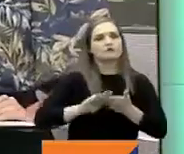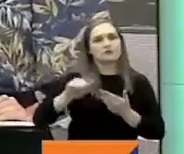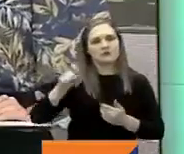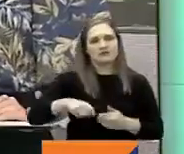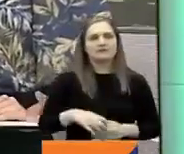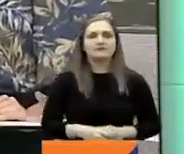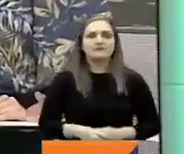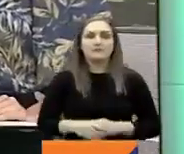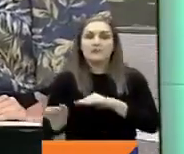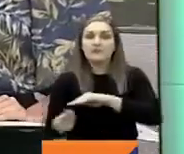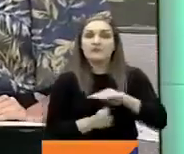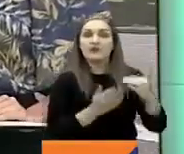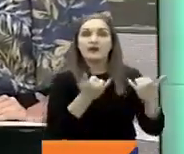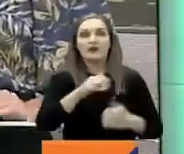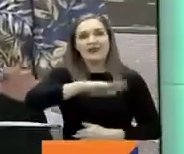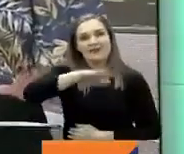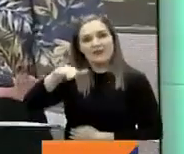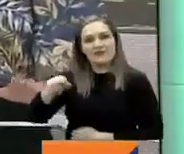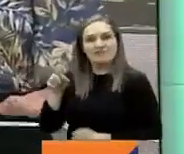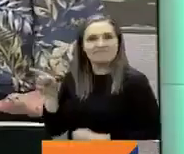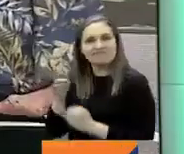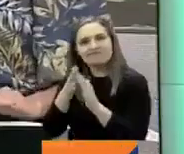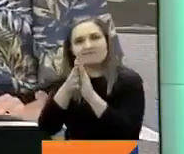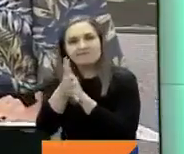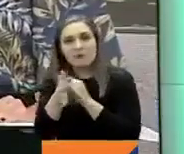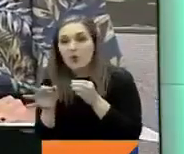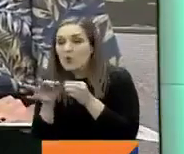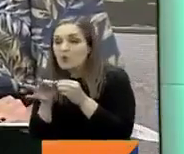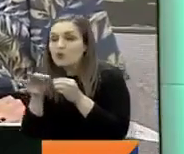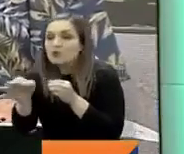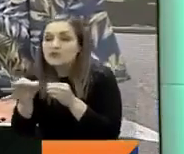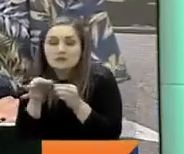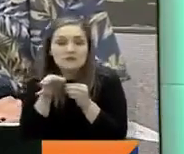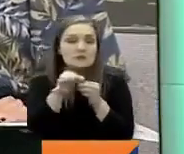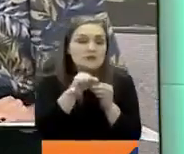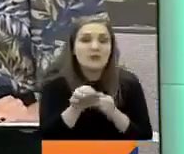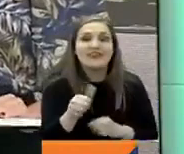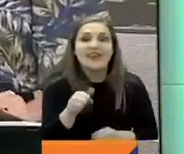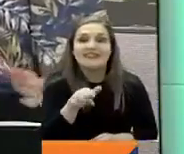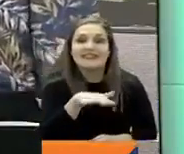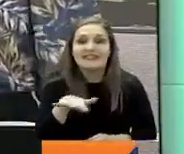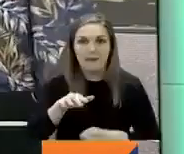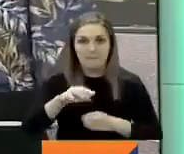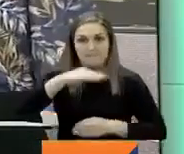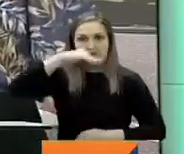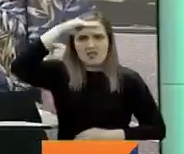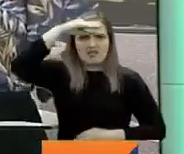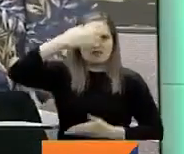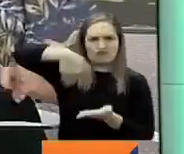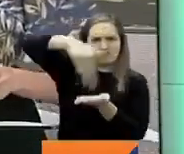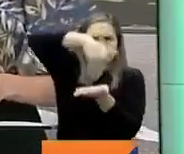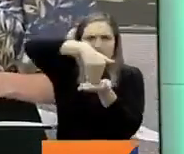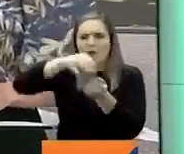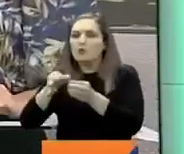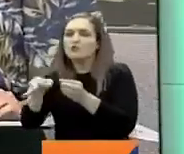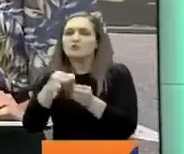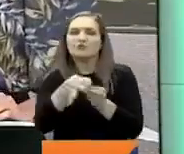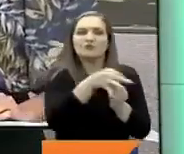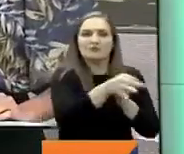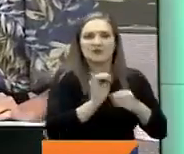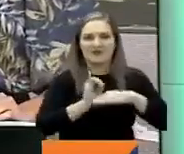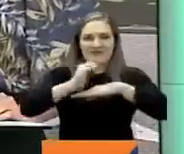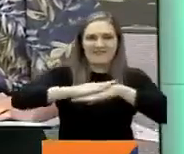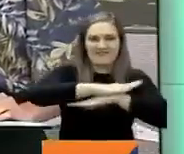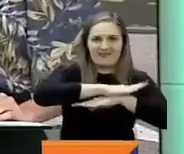Y ahora nos vamos para Antioquia, porque los 10 municipios que conforman la subregión del Valle de Aburrá definieron el modelo de pico y placa